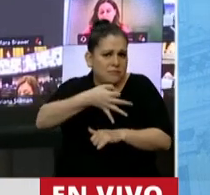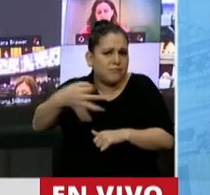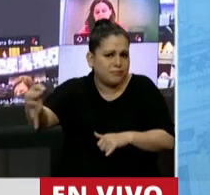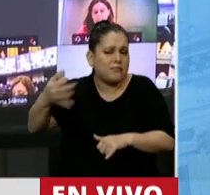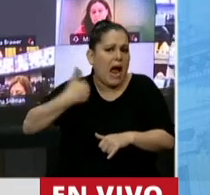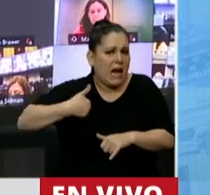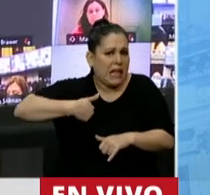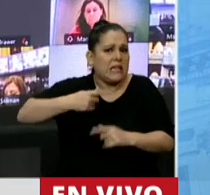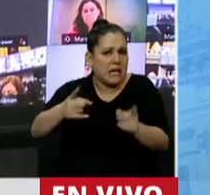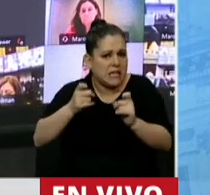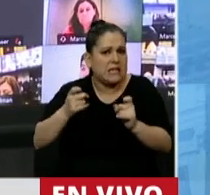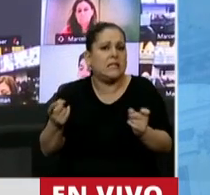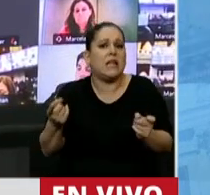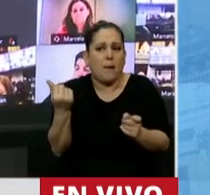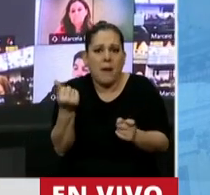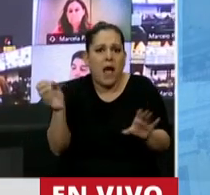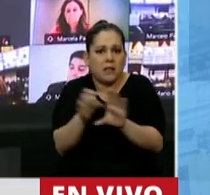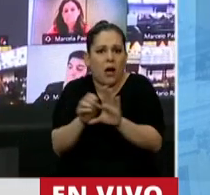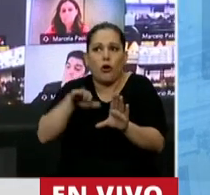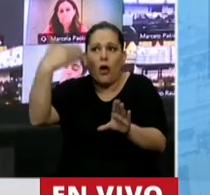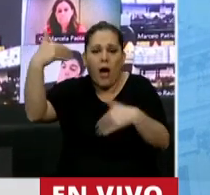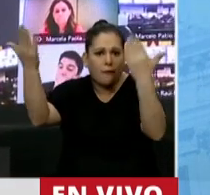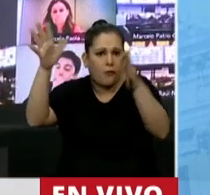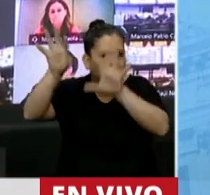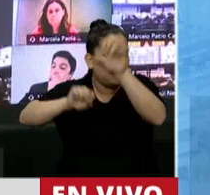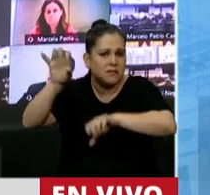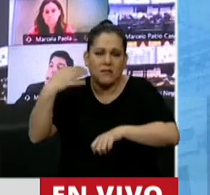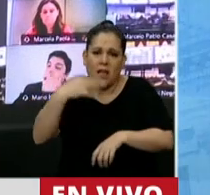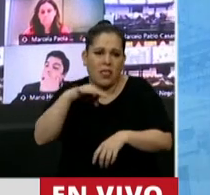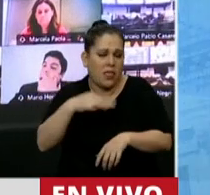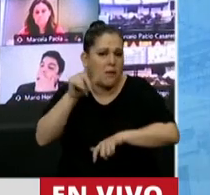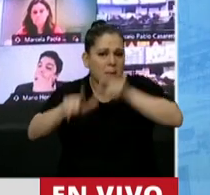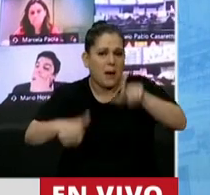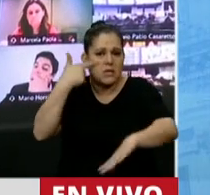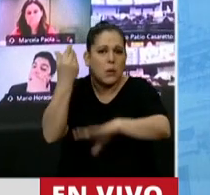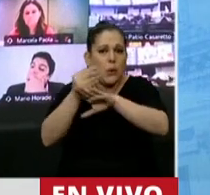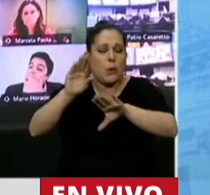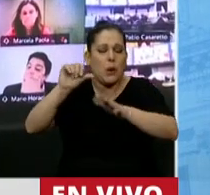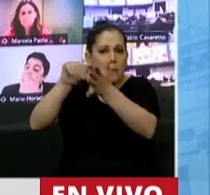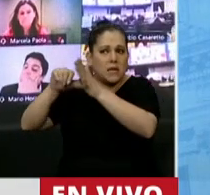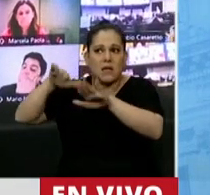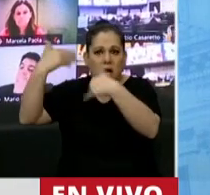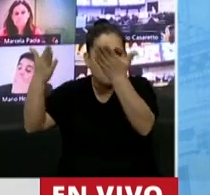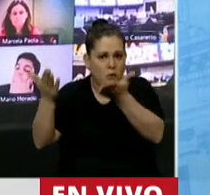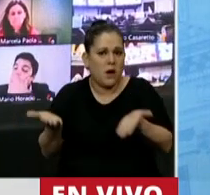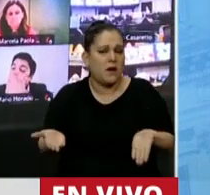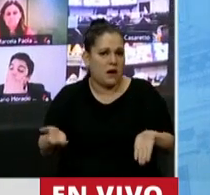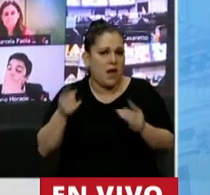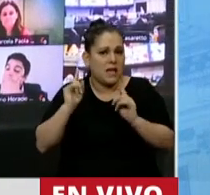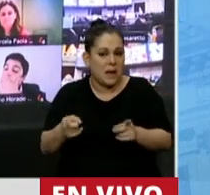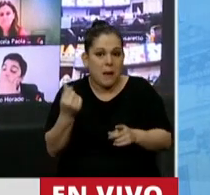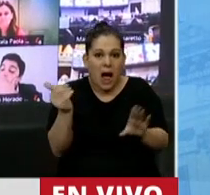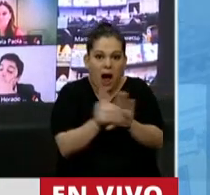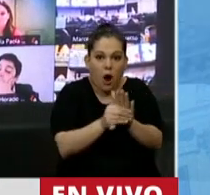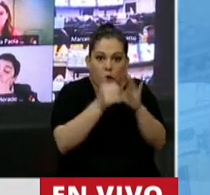inversión y el retorno de los ahorros de los argentinos que están en el exterior y en los colchones. Si